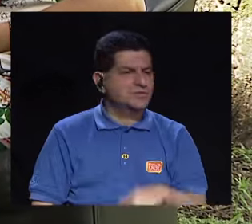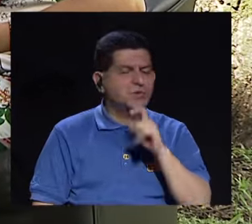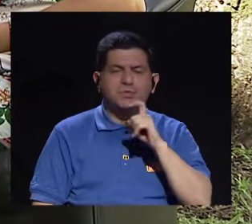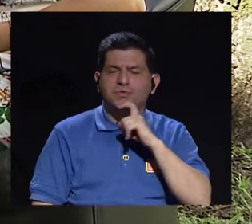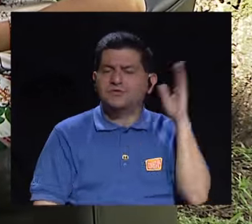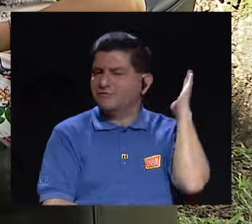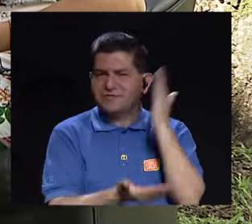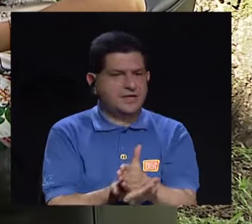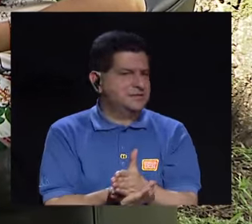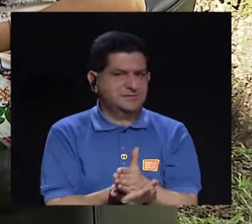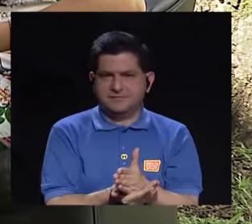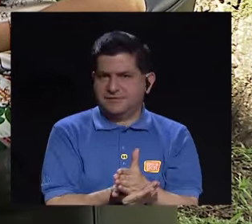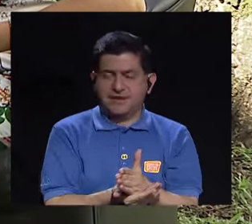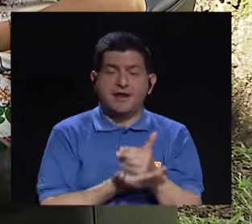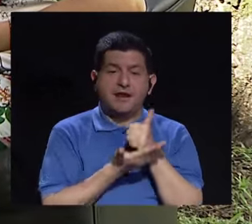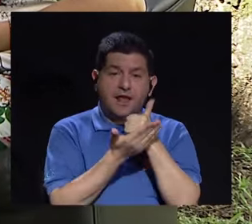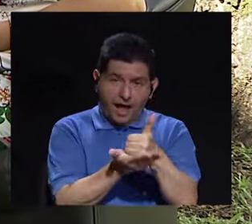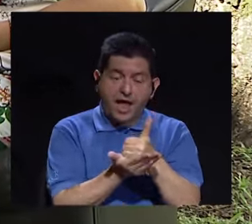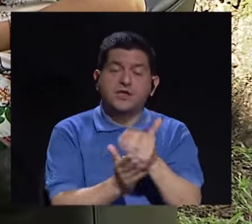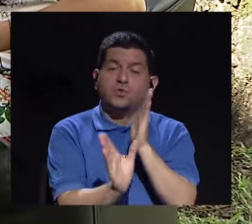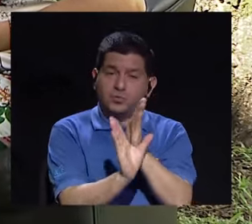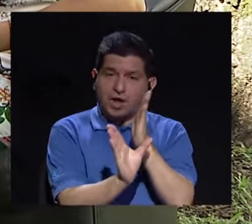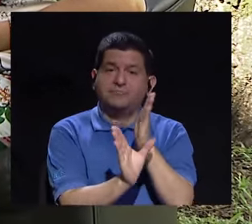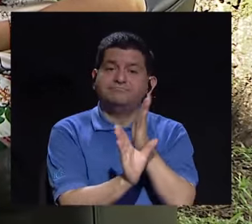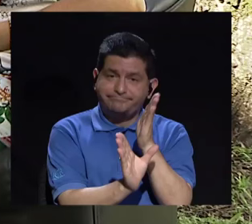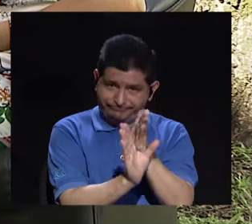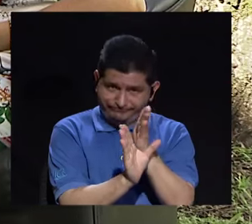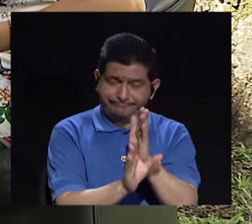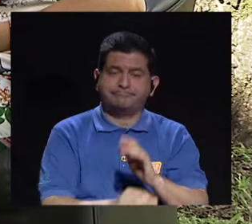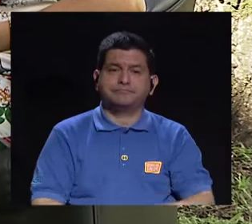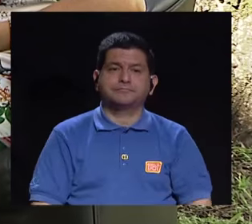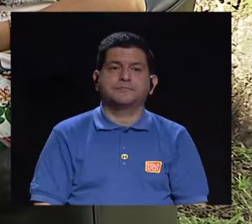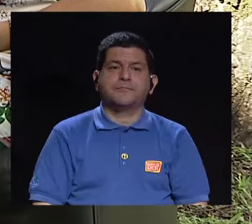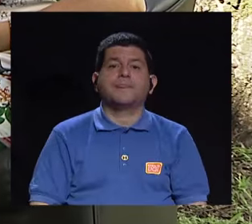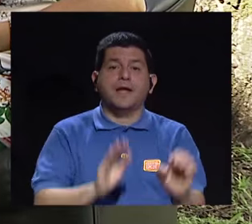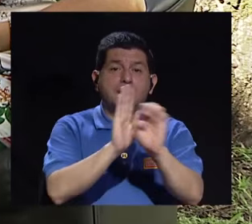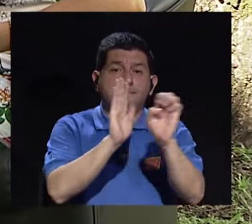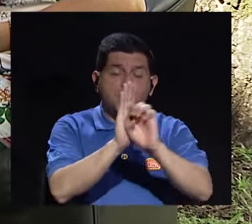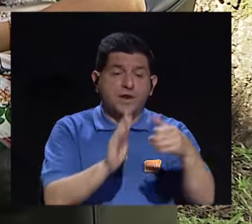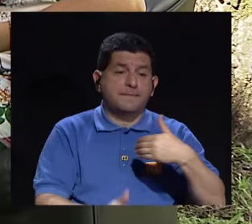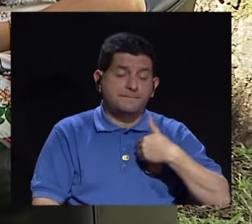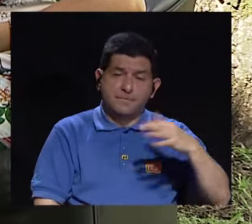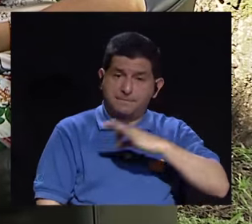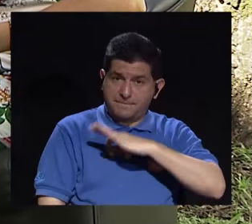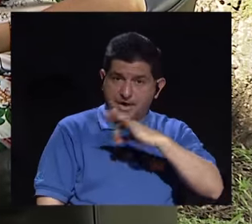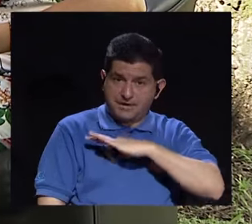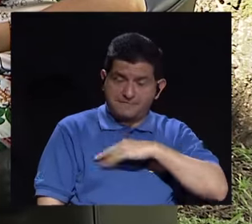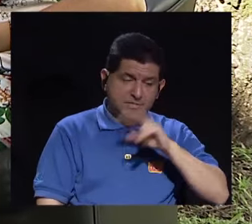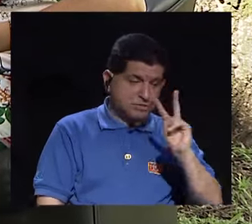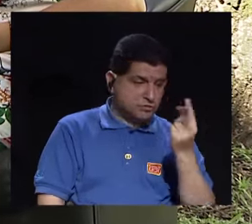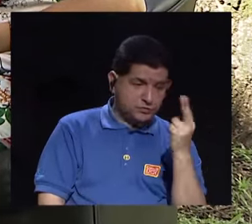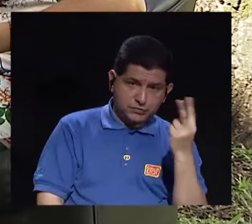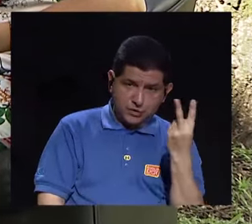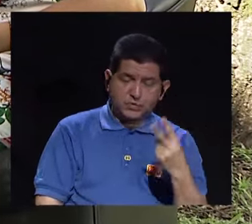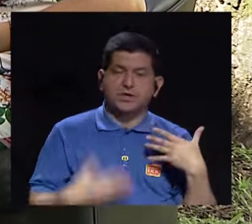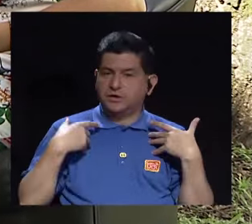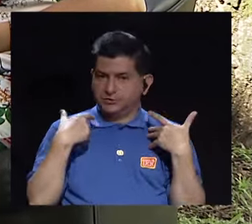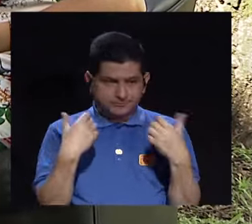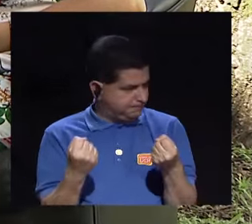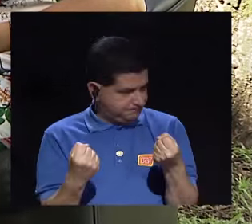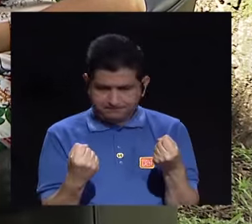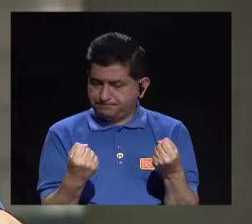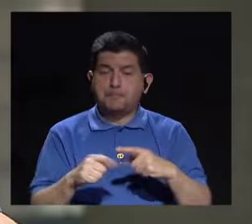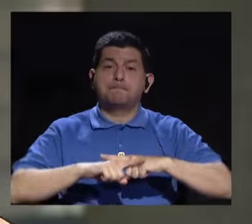es muy difícil detenerse, ¿no? Si no hay ayuda psicológica. Porque, digamos, que obtiene unos beneficios secundarios que no son